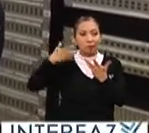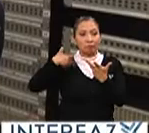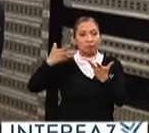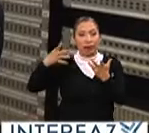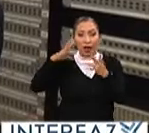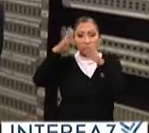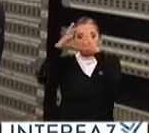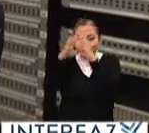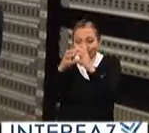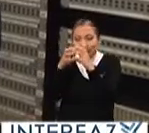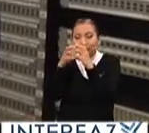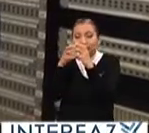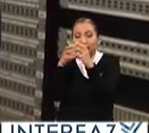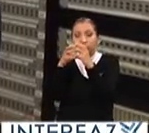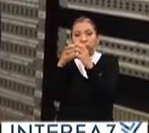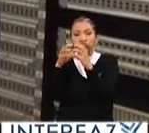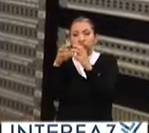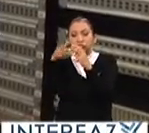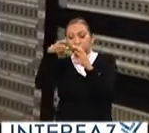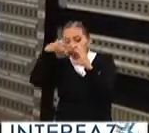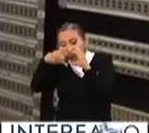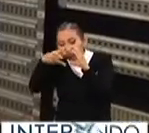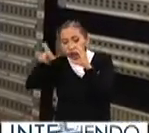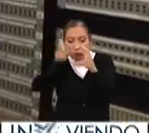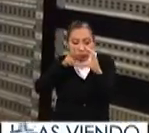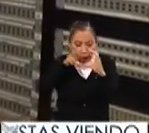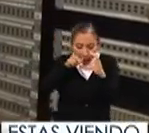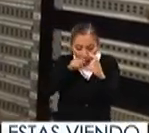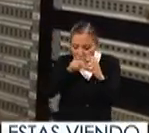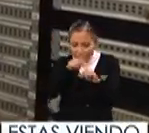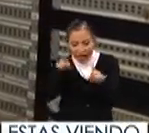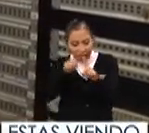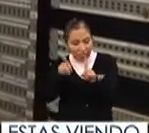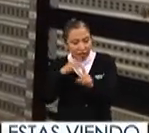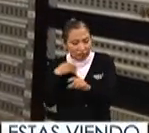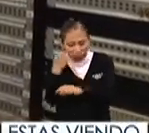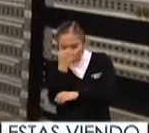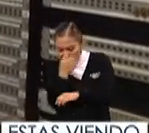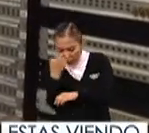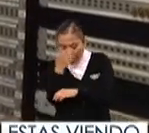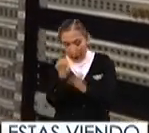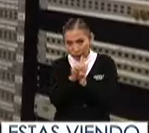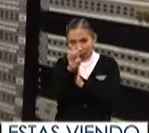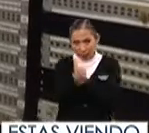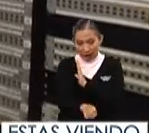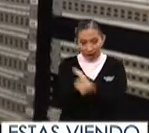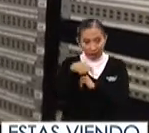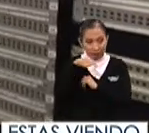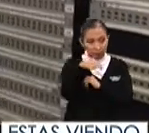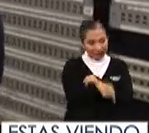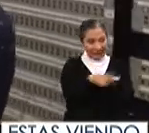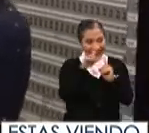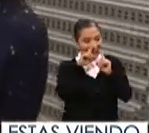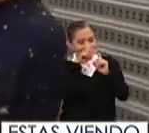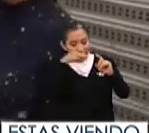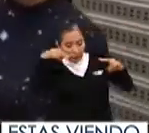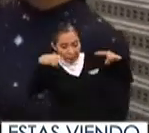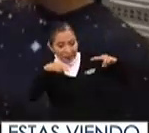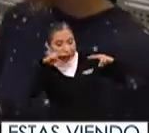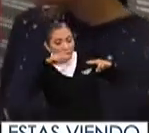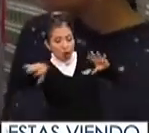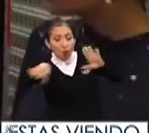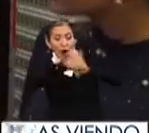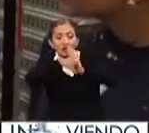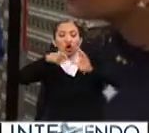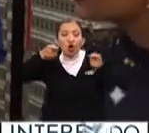presularizadas donde se hacen pruebas de todo tipo por ejemplo aquí están las vistas del